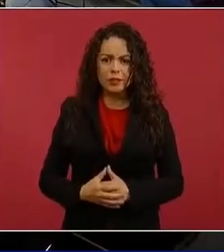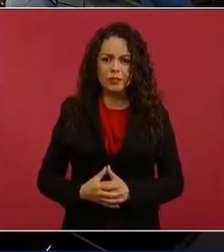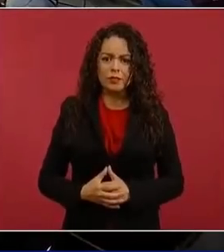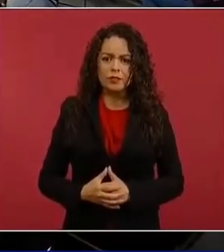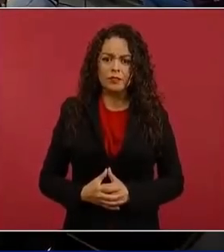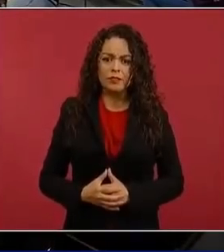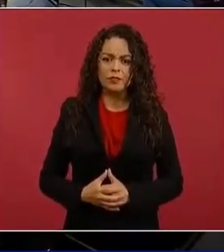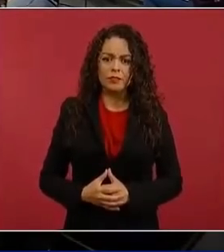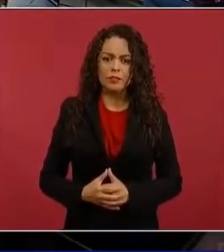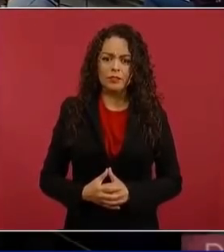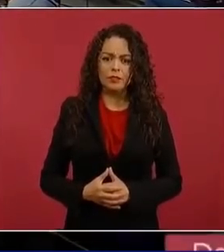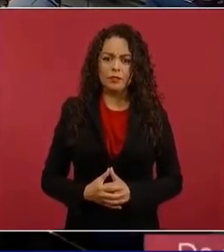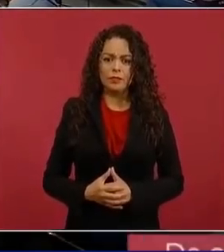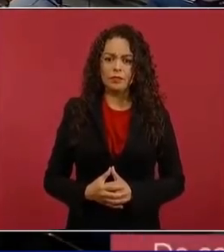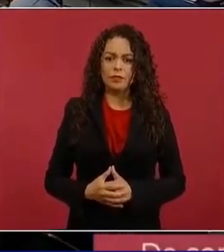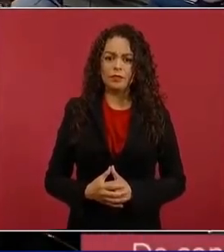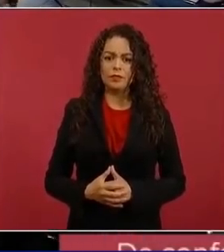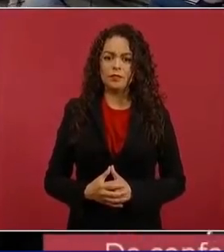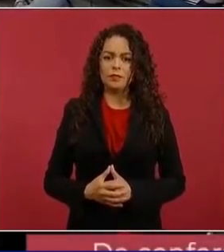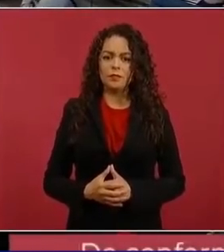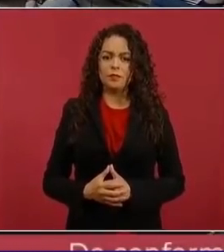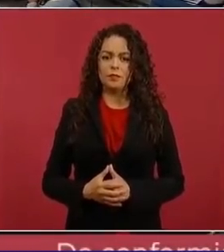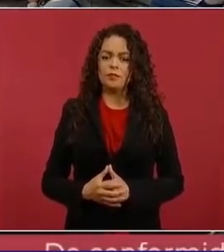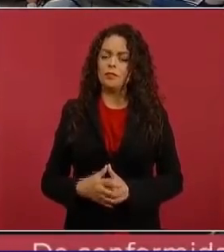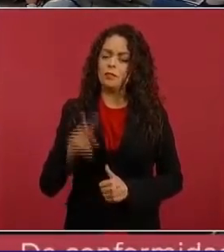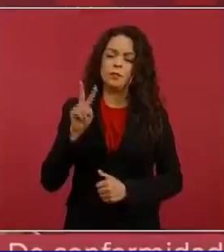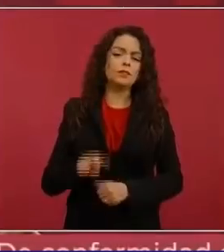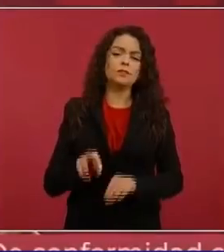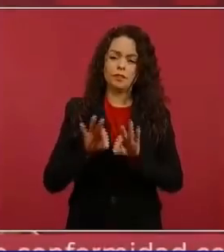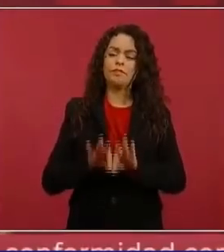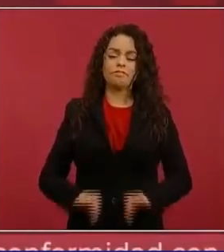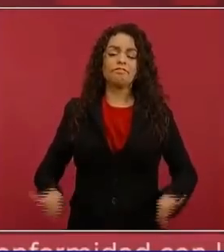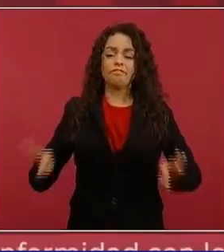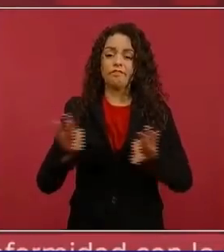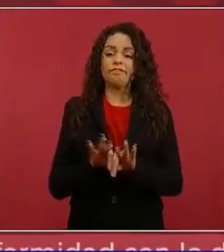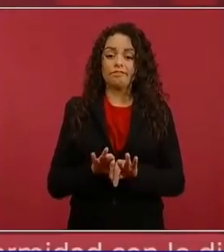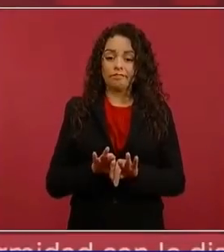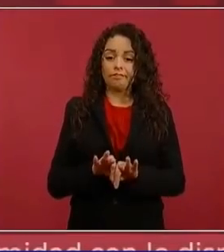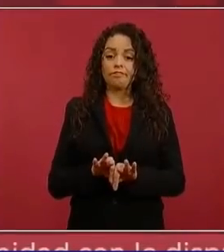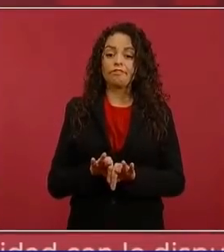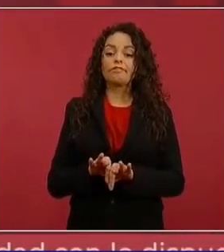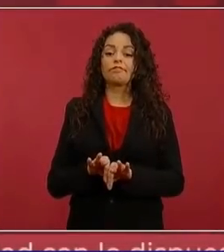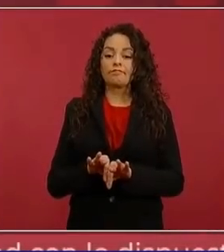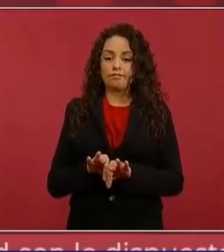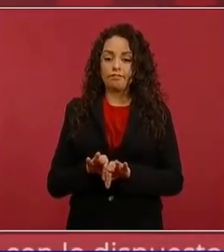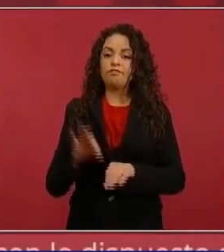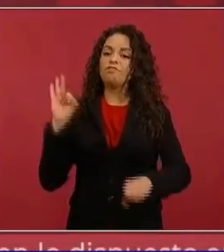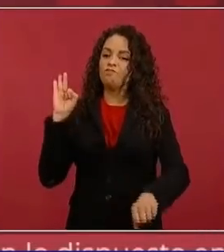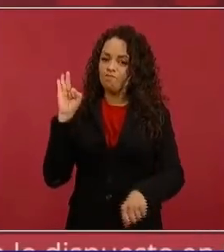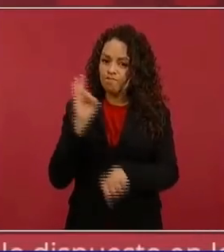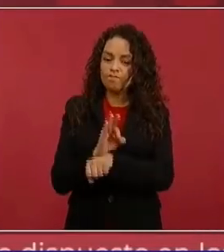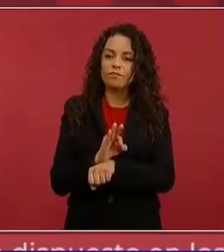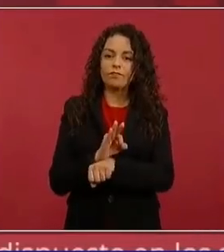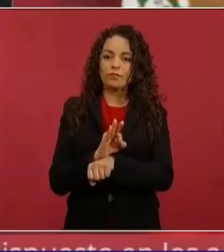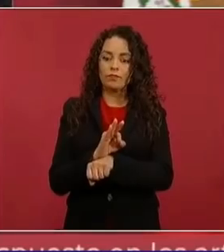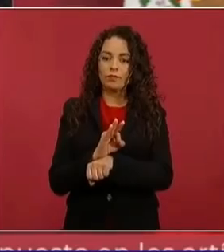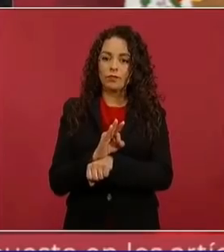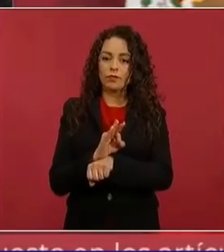Entonces, sí es importante fortalecer a la Comisión Federal de Electricidad.